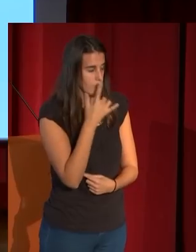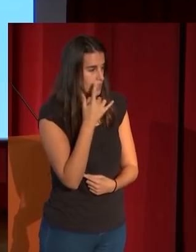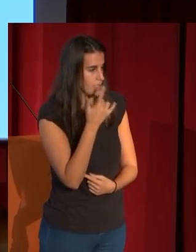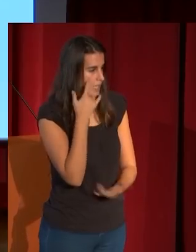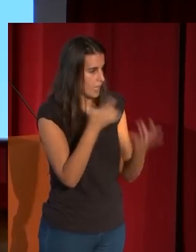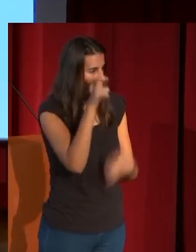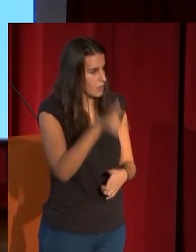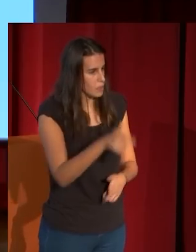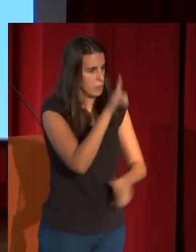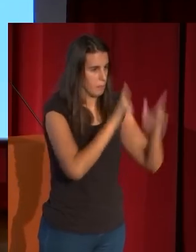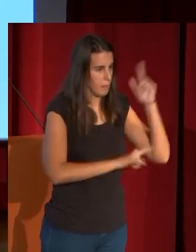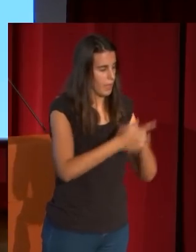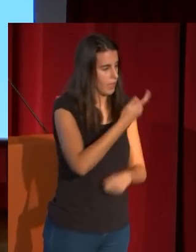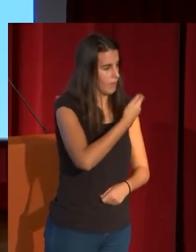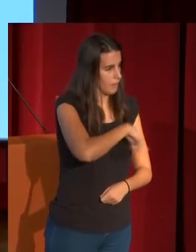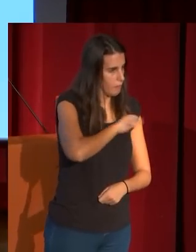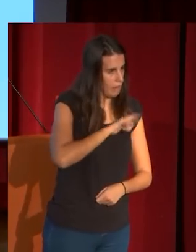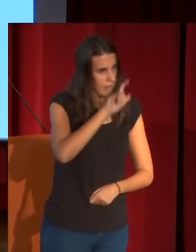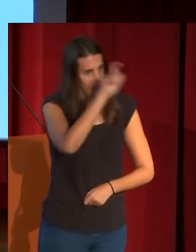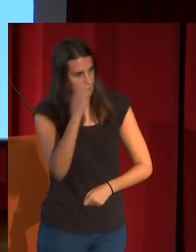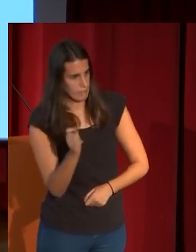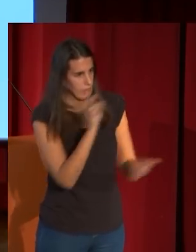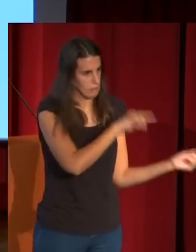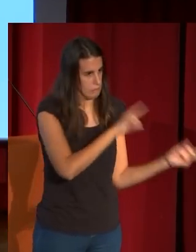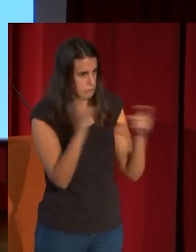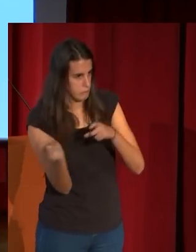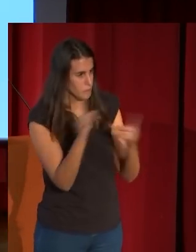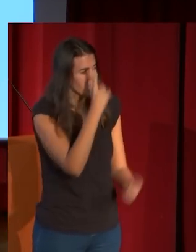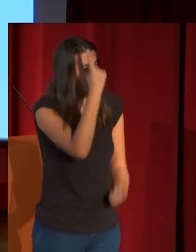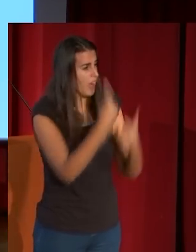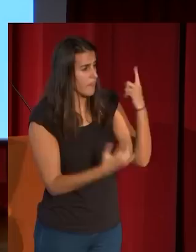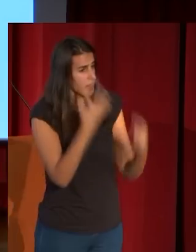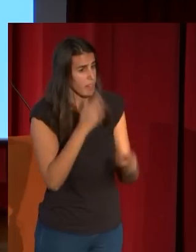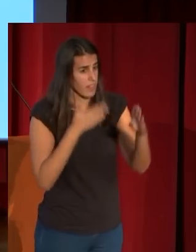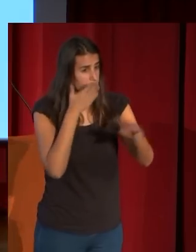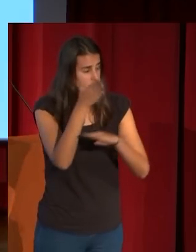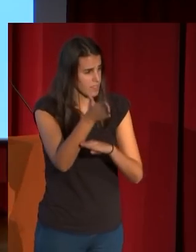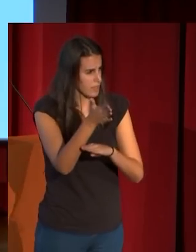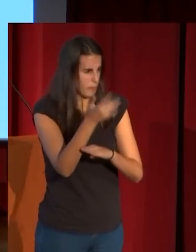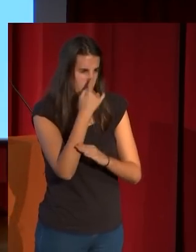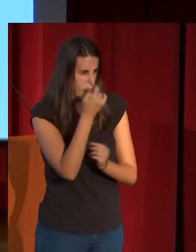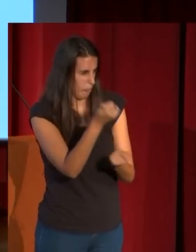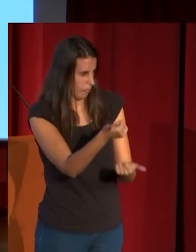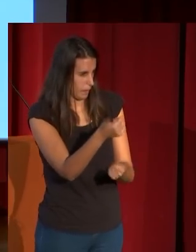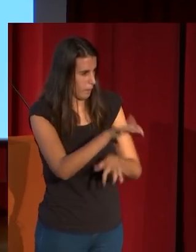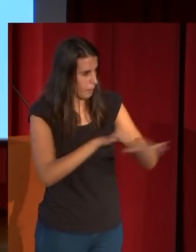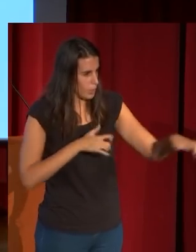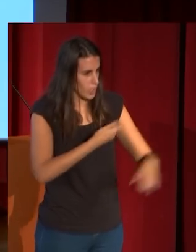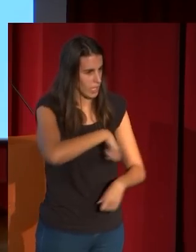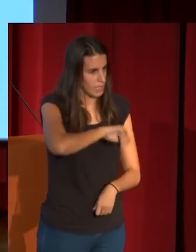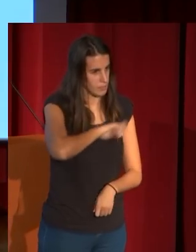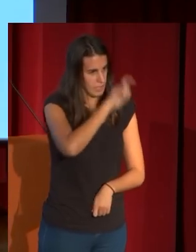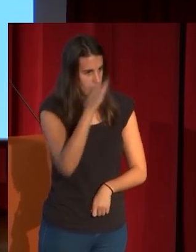especialmente. Aunque ha a París para ver la batalla de Horace Vernet, no saca el partido que luego sacará cuando